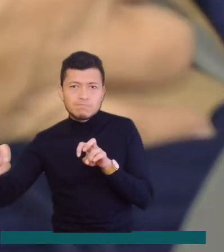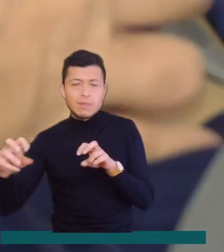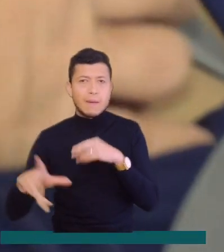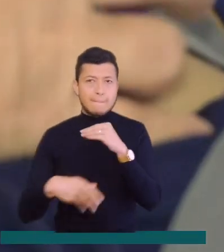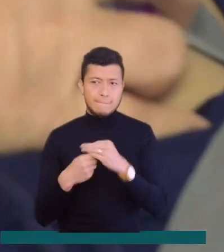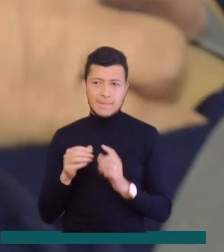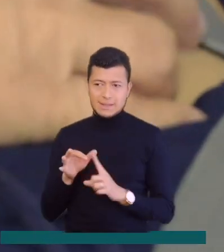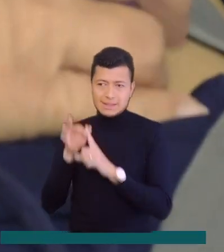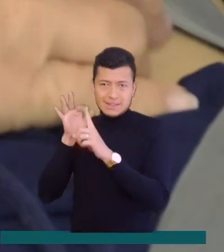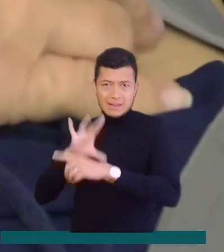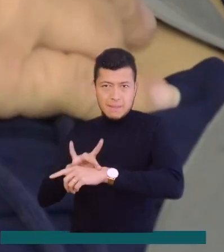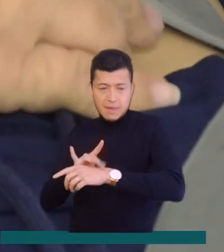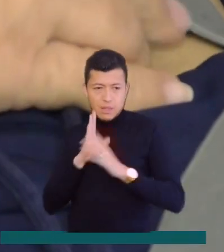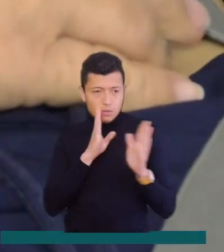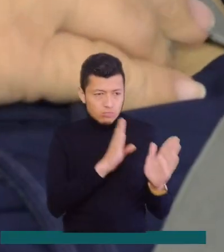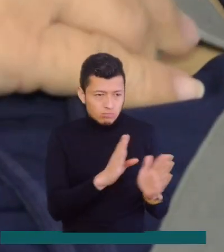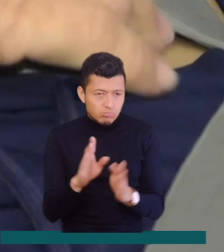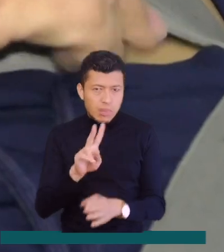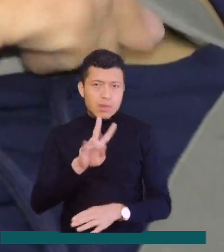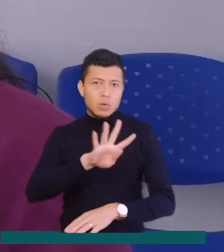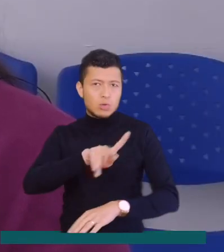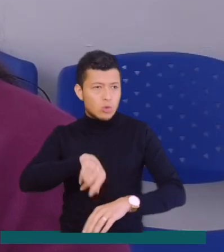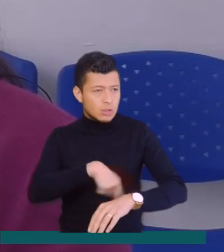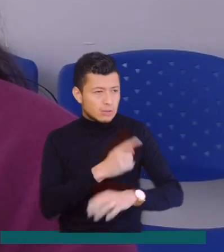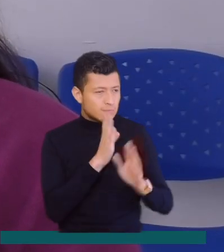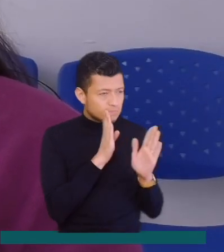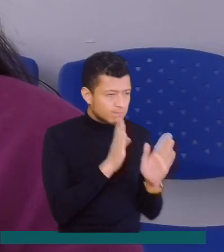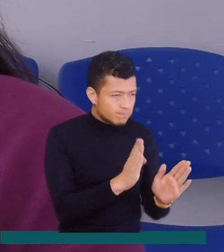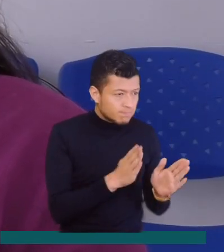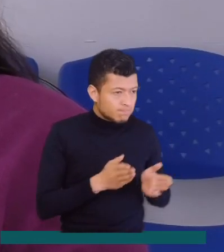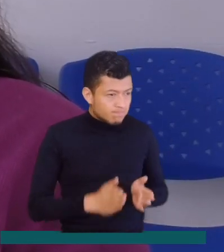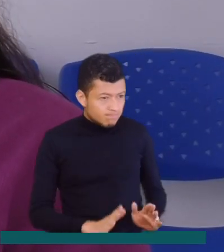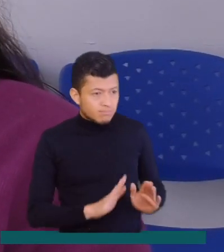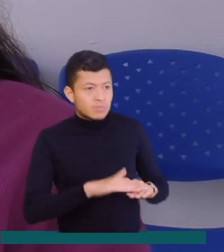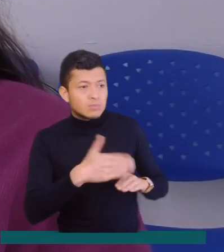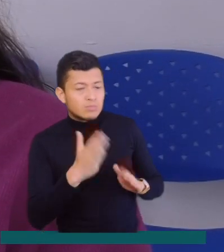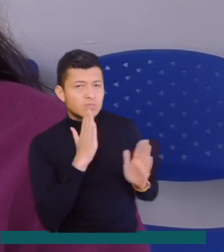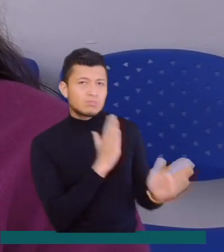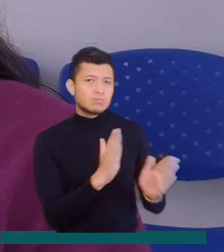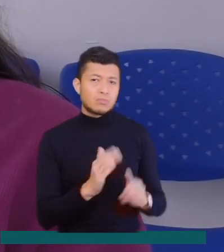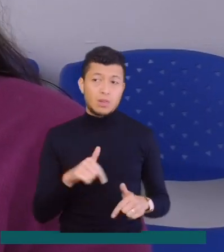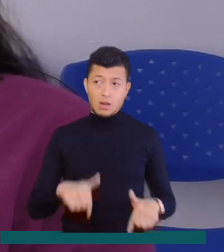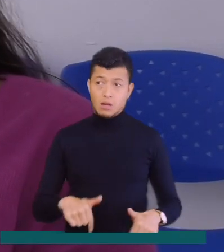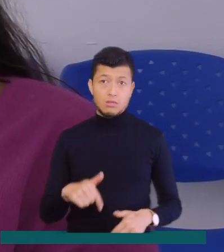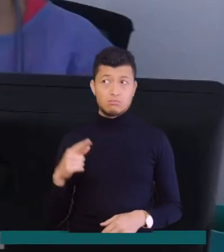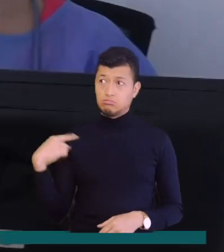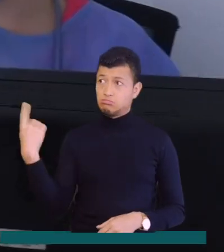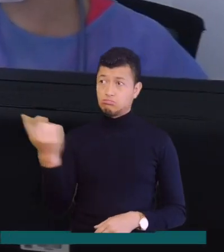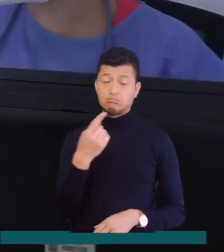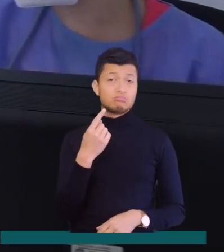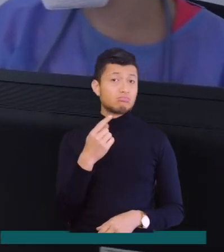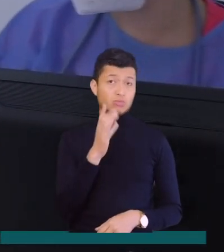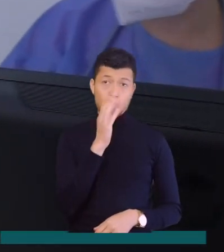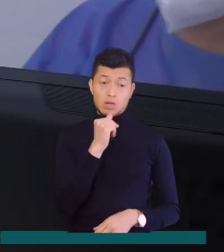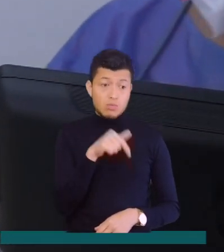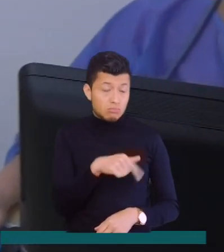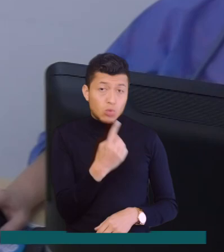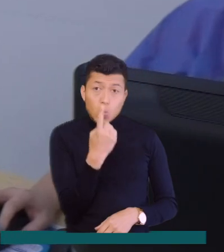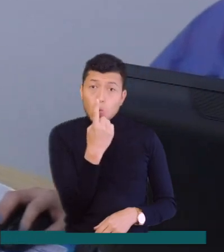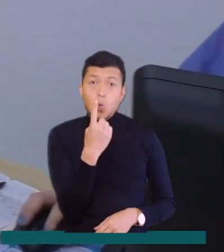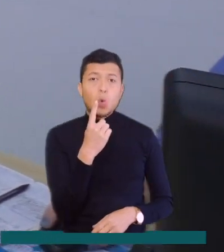seguimiento de las 24 horas en el posparto. En ninguna otra parte aceptan eso, solo aquí nomás, porque es como